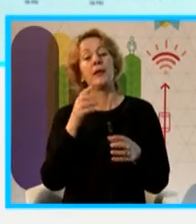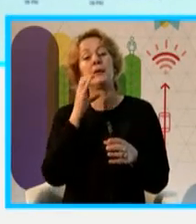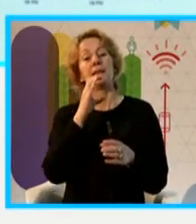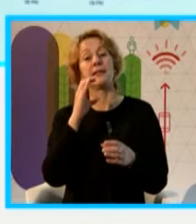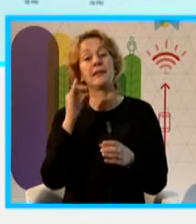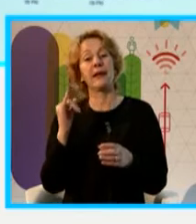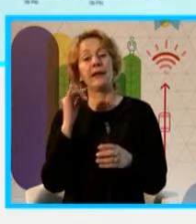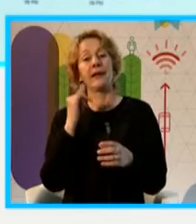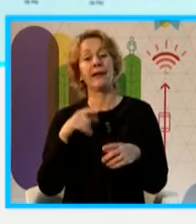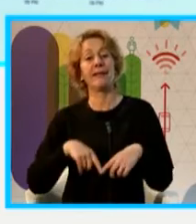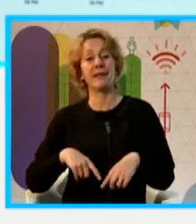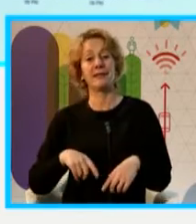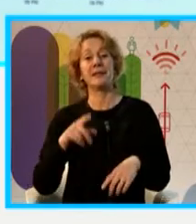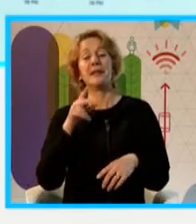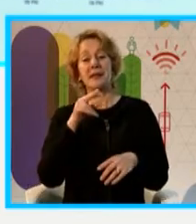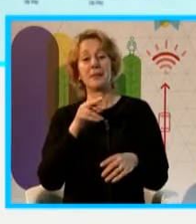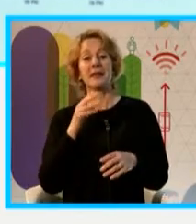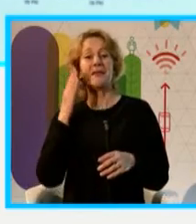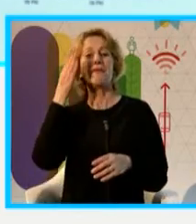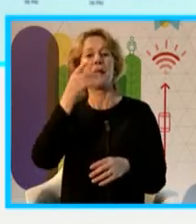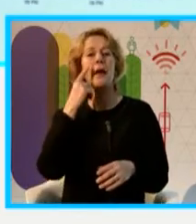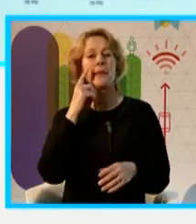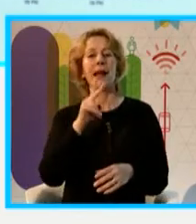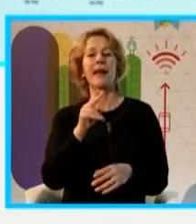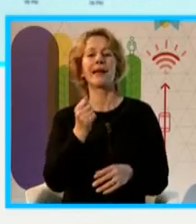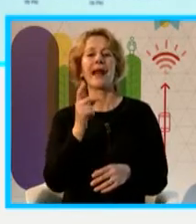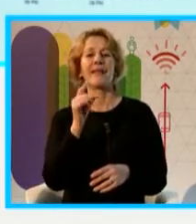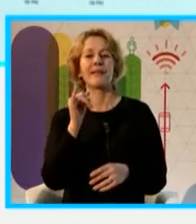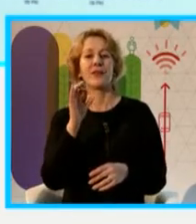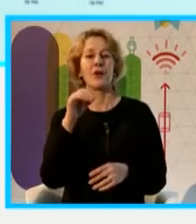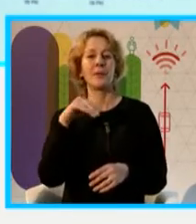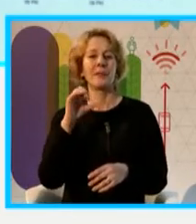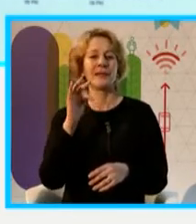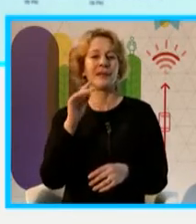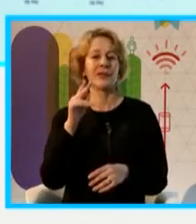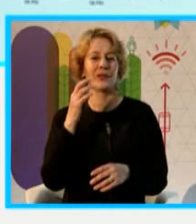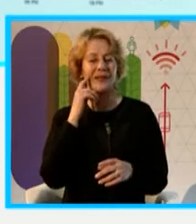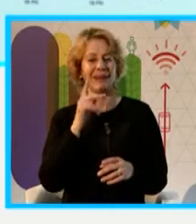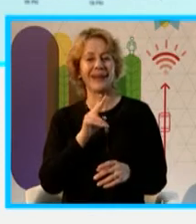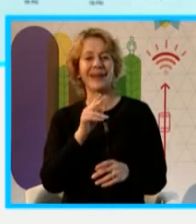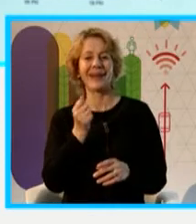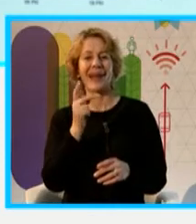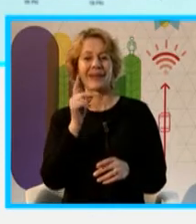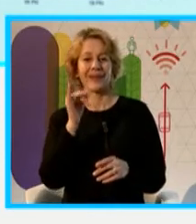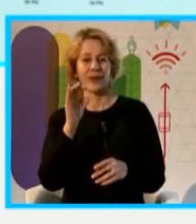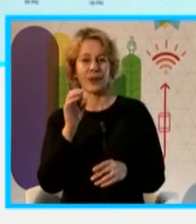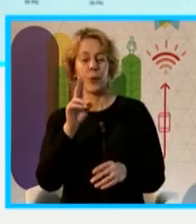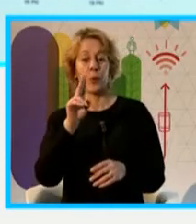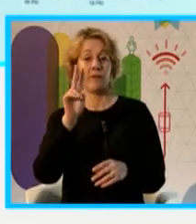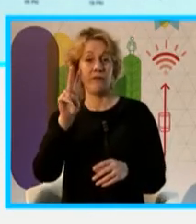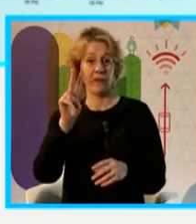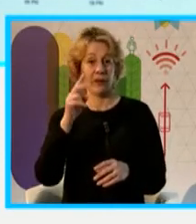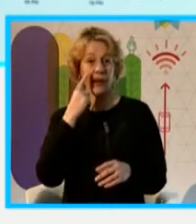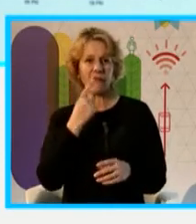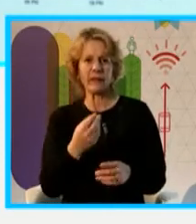radiómetro el día del eclipse solar. Y fuimos a verlo. Eso es lo que se recibió sobre la Tierra